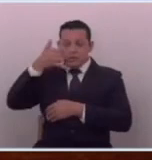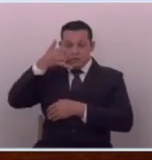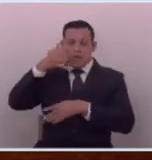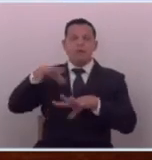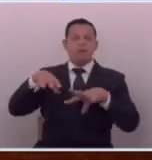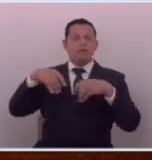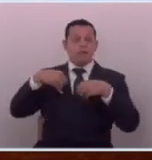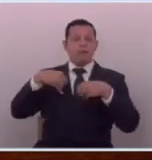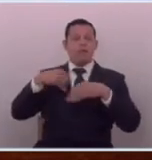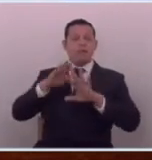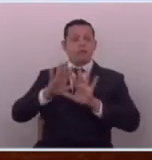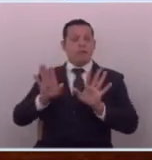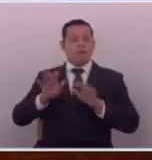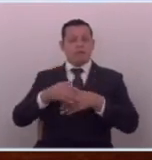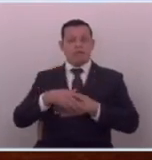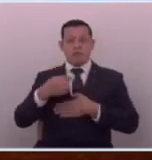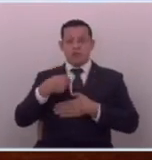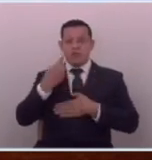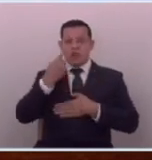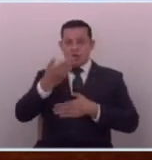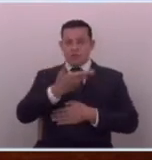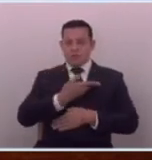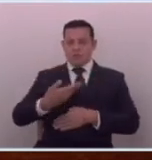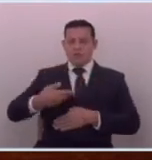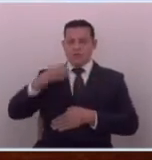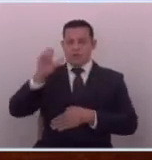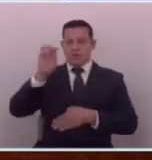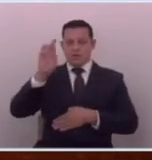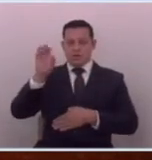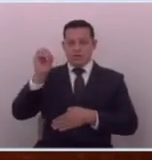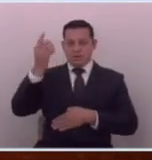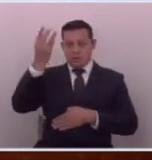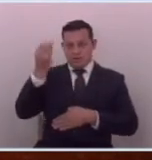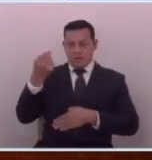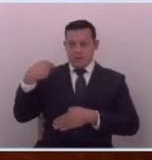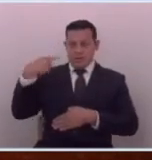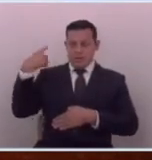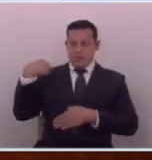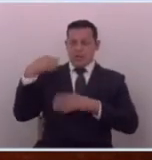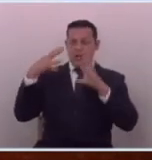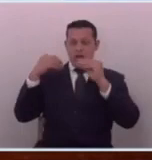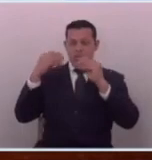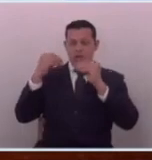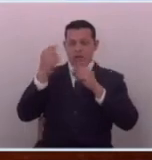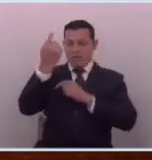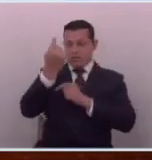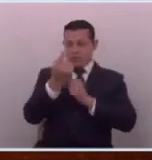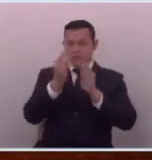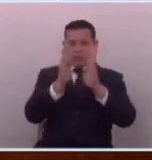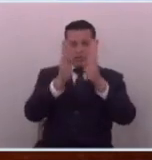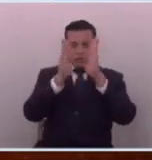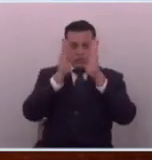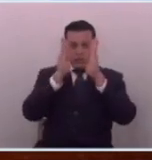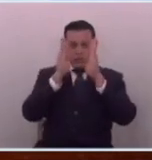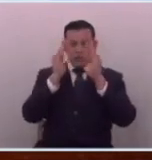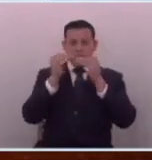yo vi al presidente Ernesto Castro el día de ayer hablar y mucha gente escucharlo